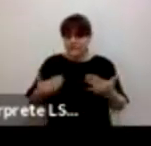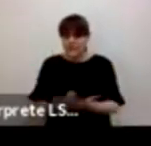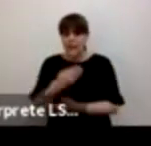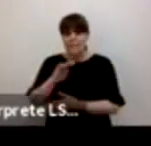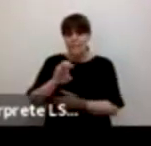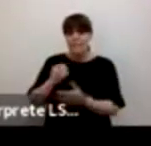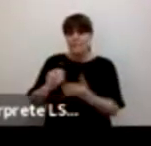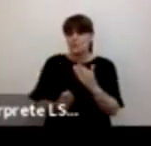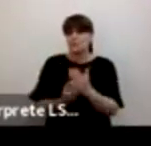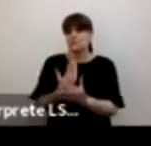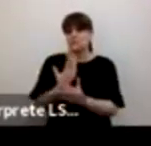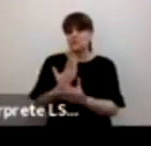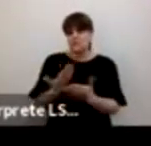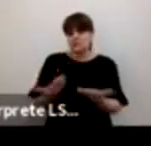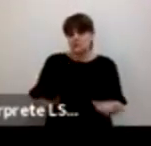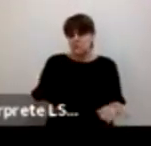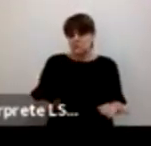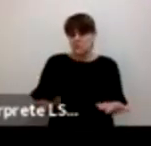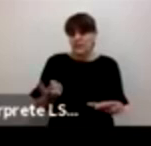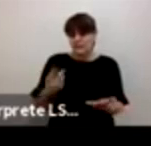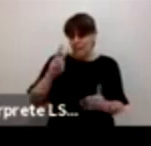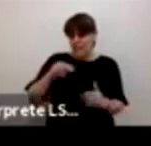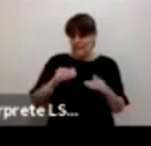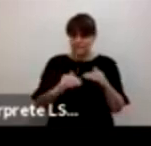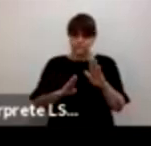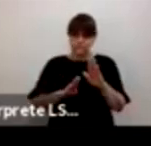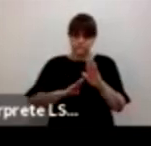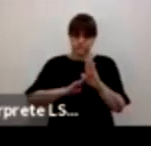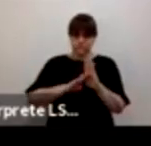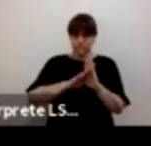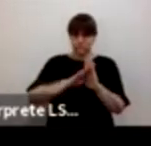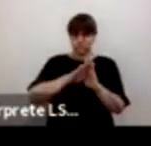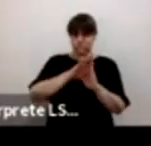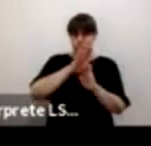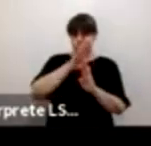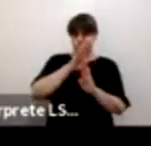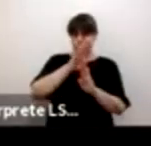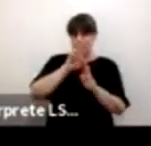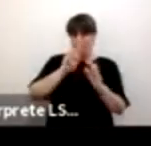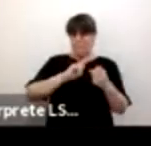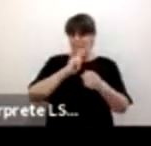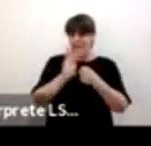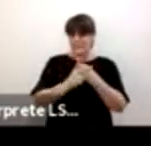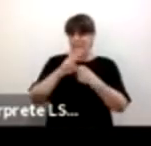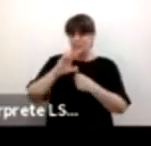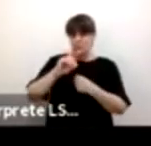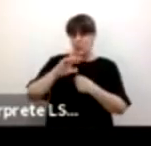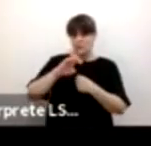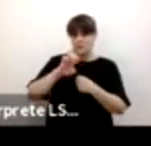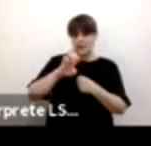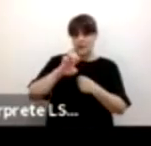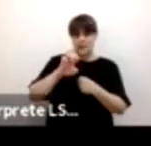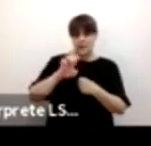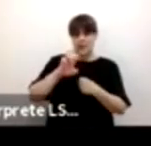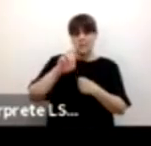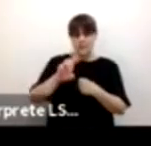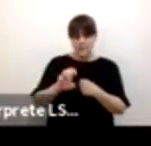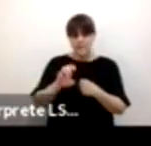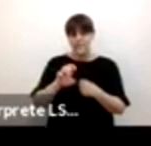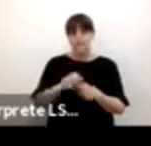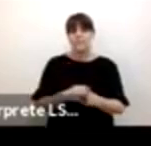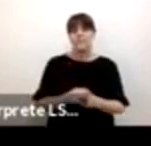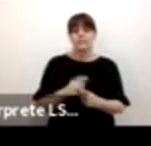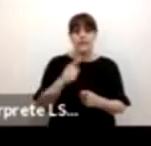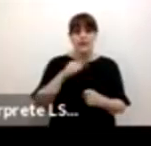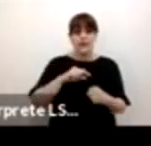altísimo que nos coloca en los niveles más altos de los países de la OCD de acuerdo a los resultados de